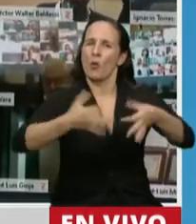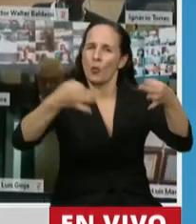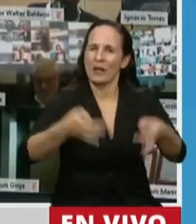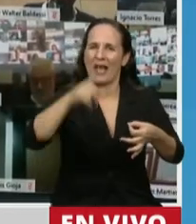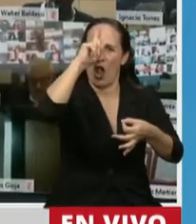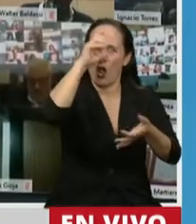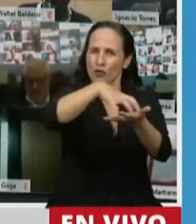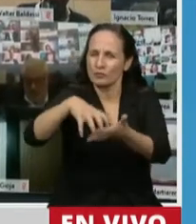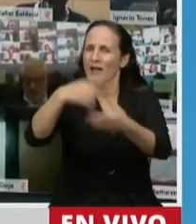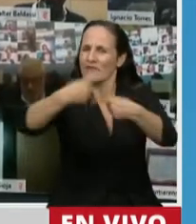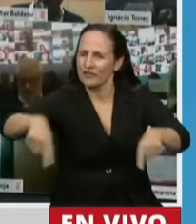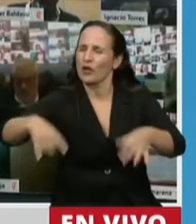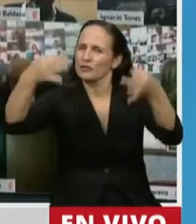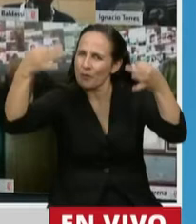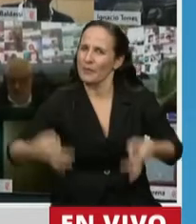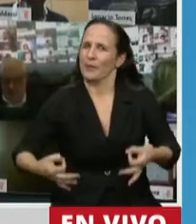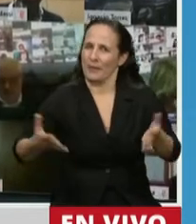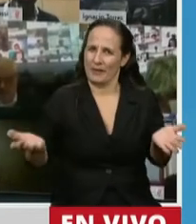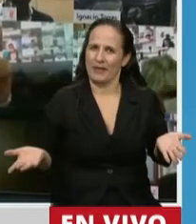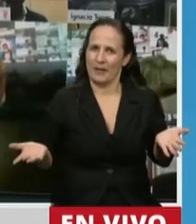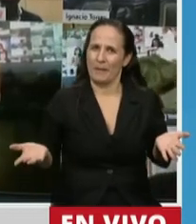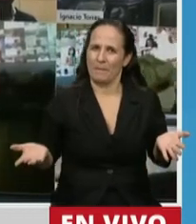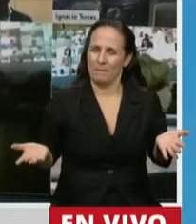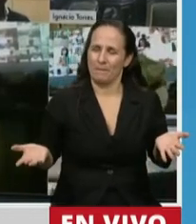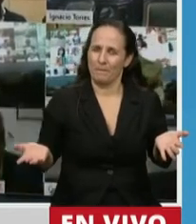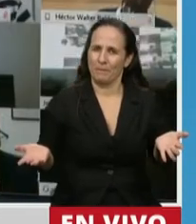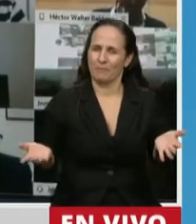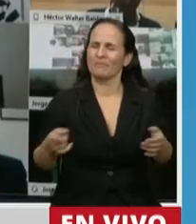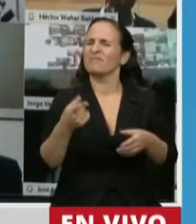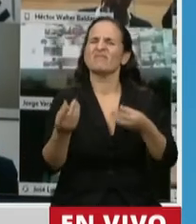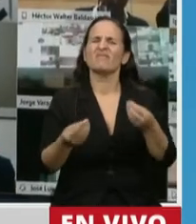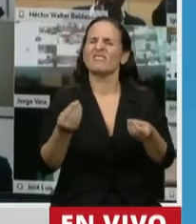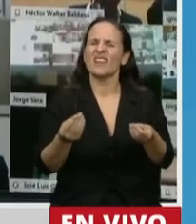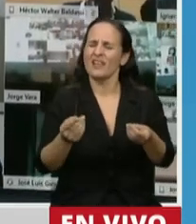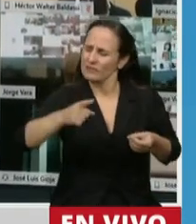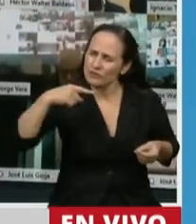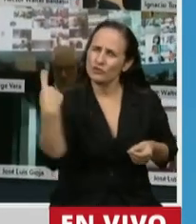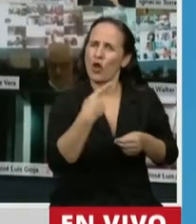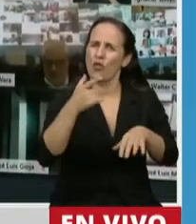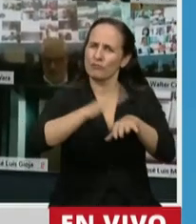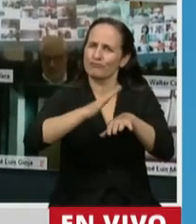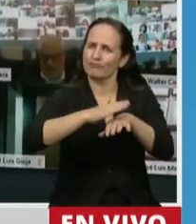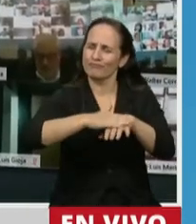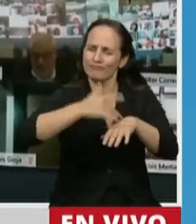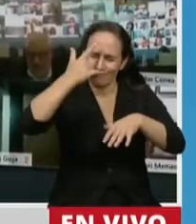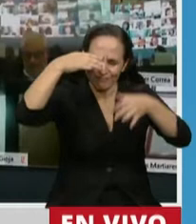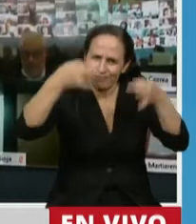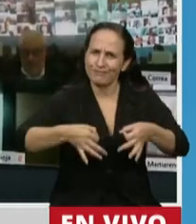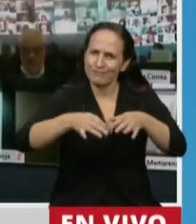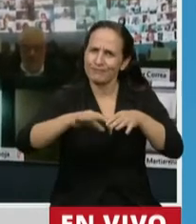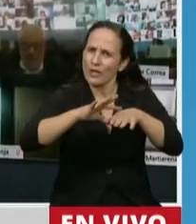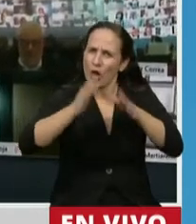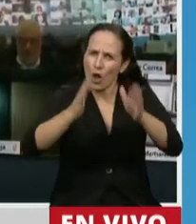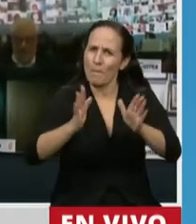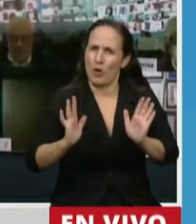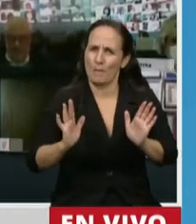que significa articular los tres subsectores de la salud, lo que significa aparte que nos comprometamos a que pasada esta pandemia, esto